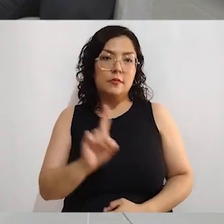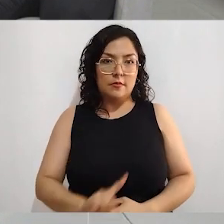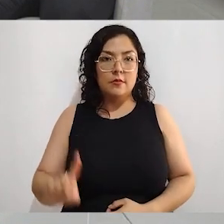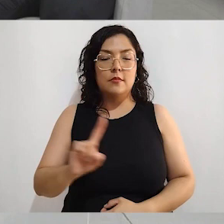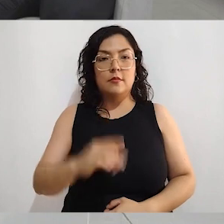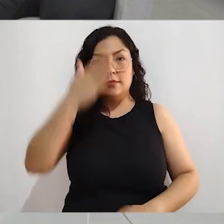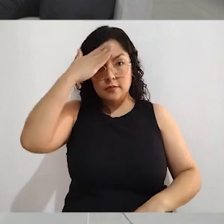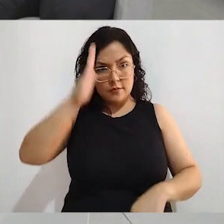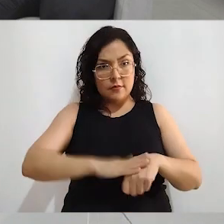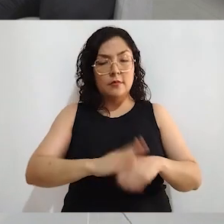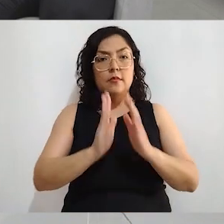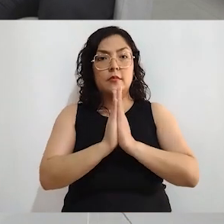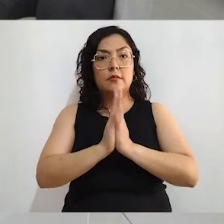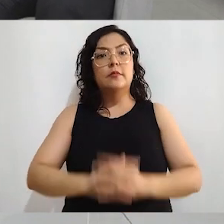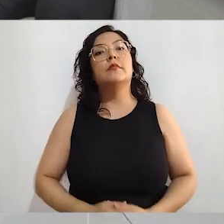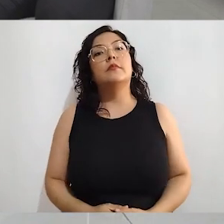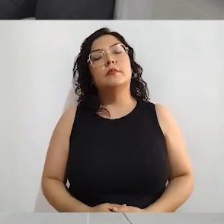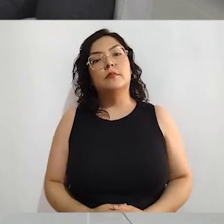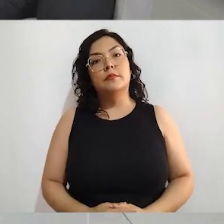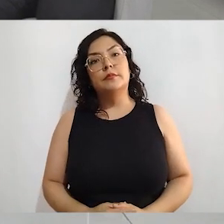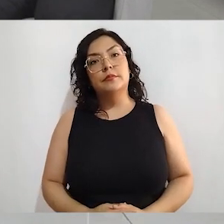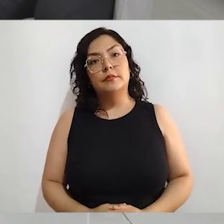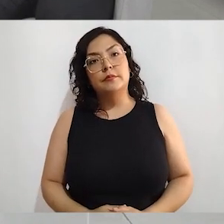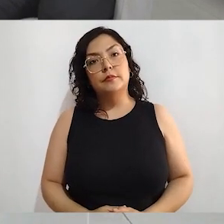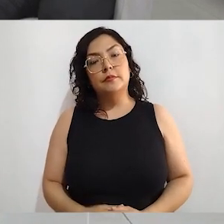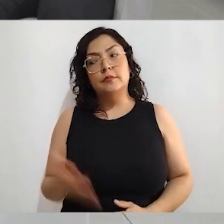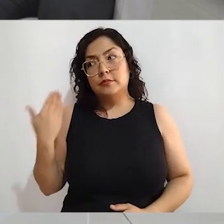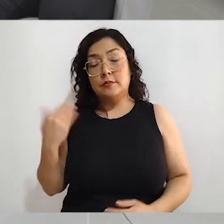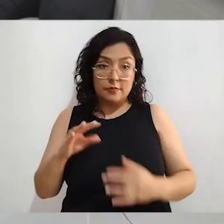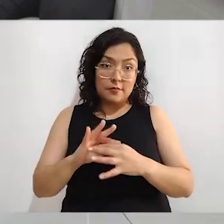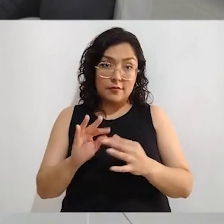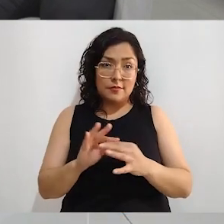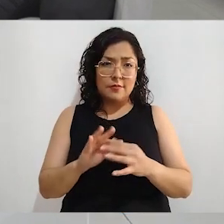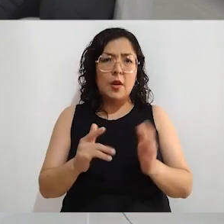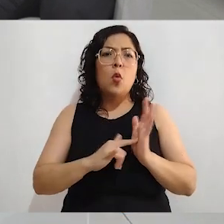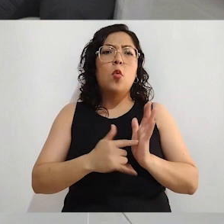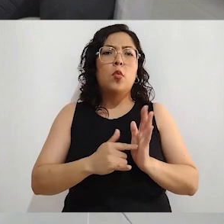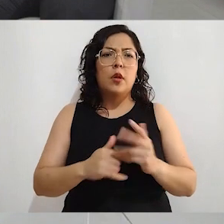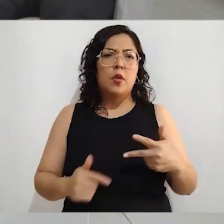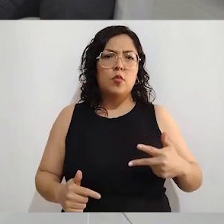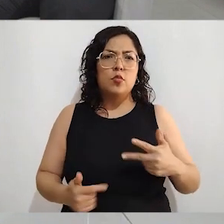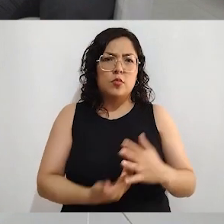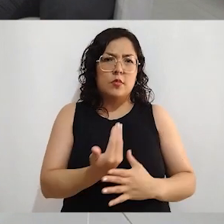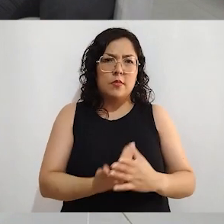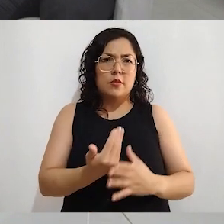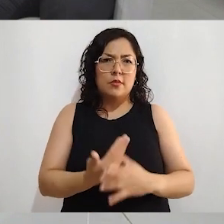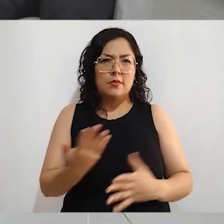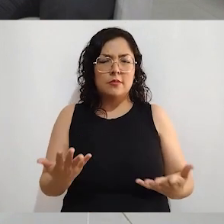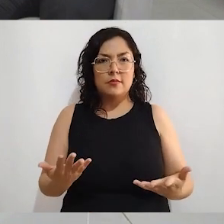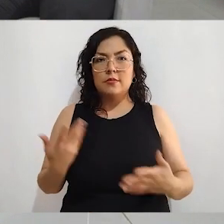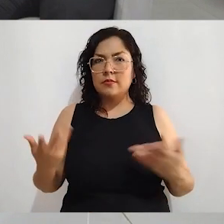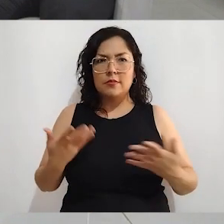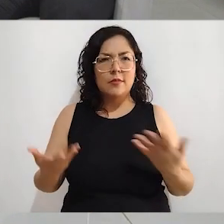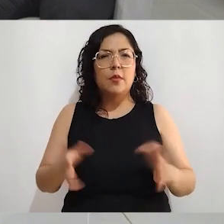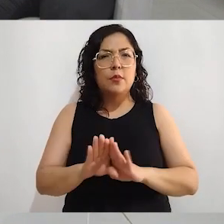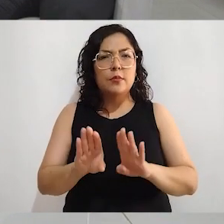Y también mencionamos ahorita algo muy importante, hablábamos de las 8 de la mañana, la ciudadanía que va a estar ahí. Y también